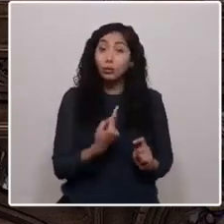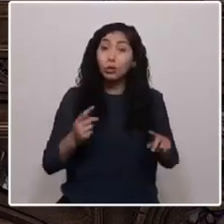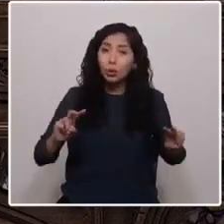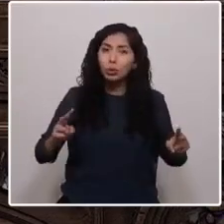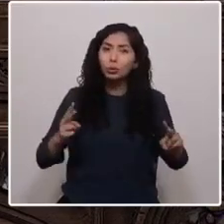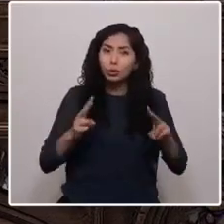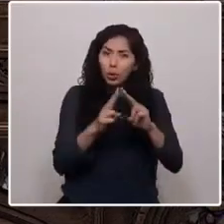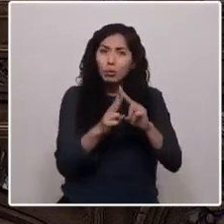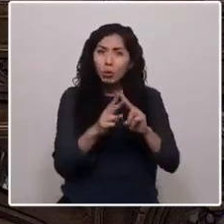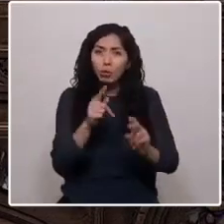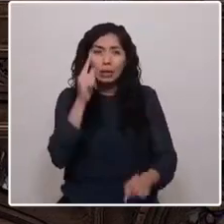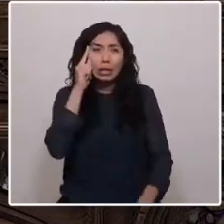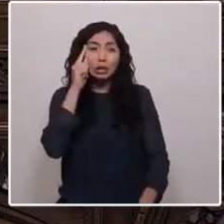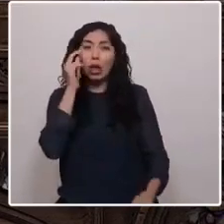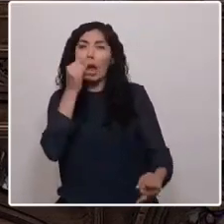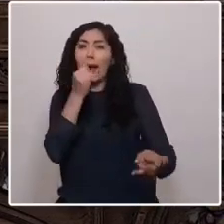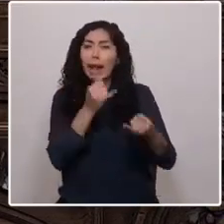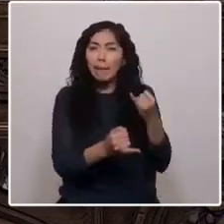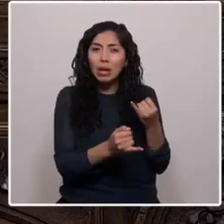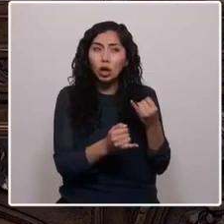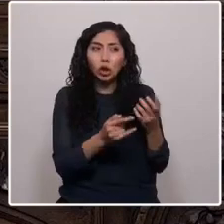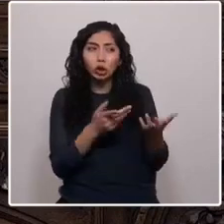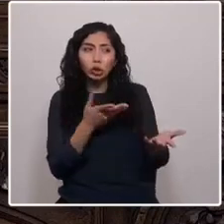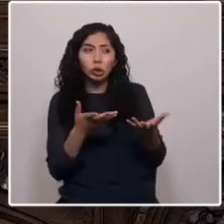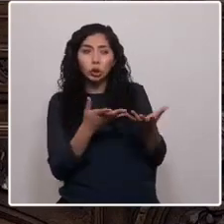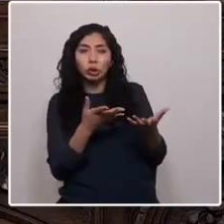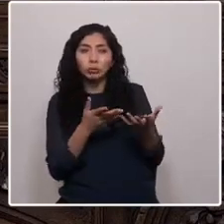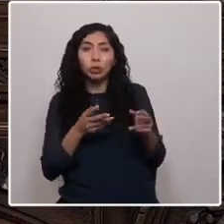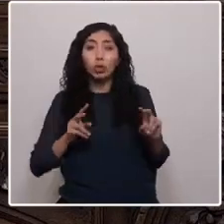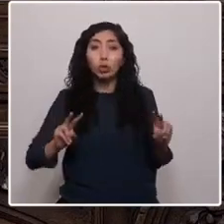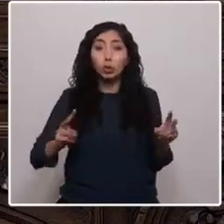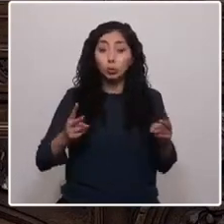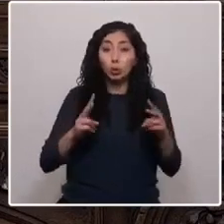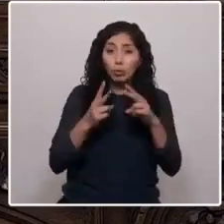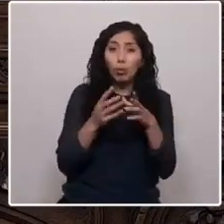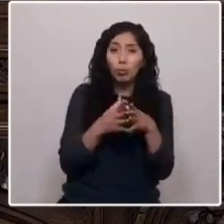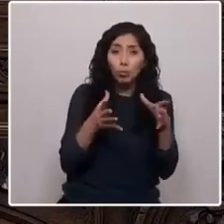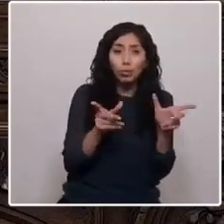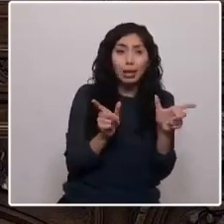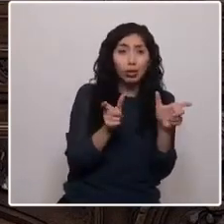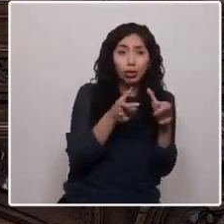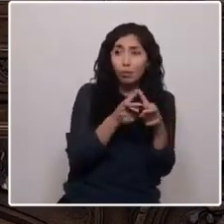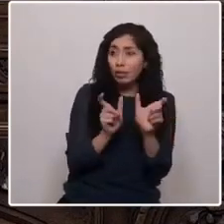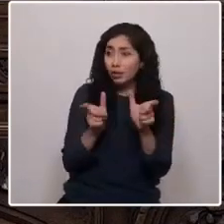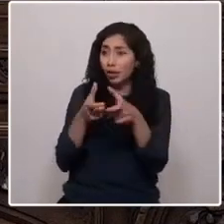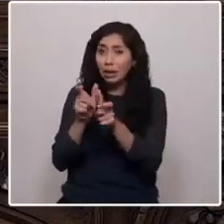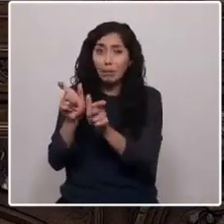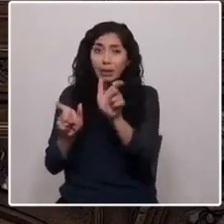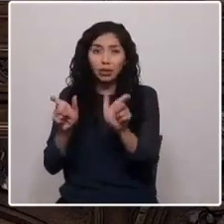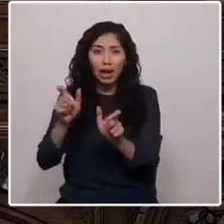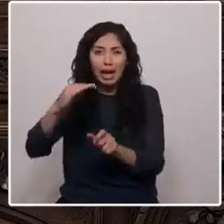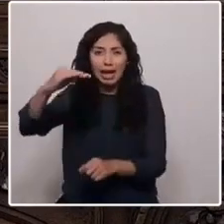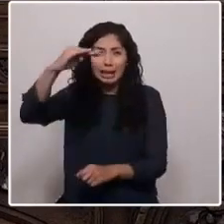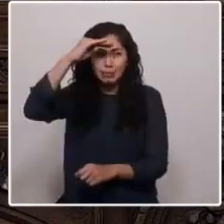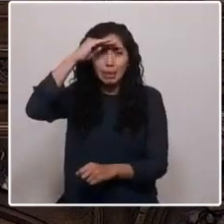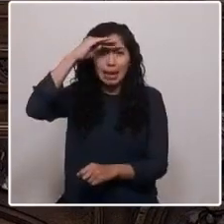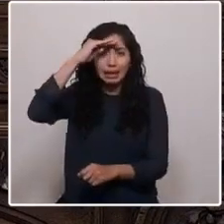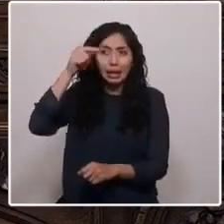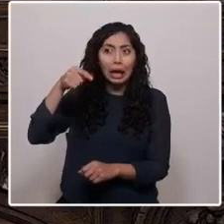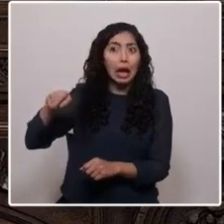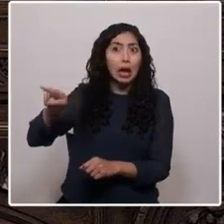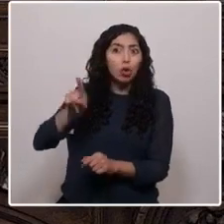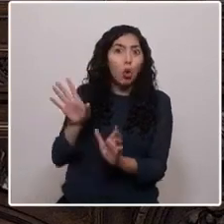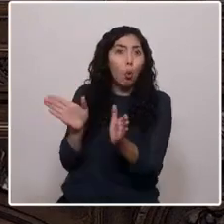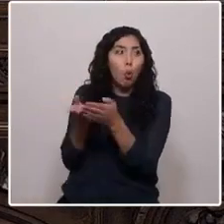enemigo, hemos construido con interminables comisiones de expertos que se juntan a puertas cerradas